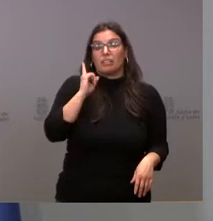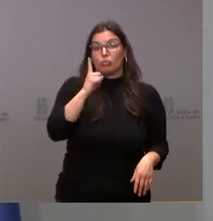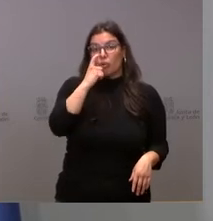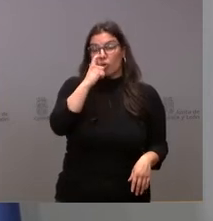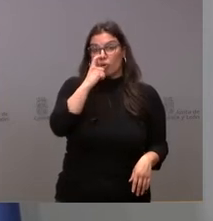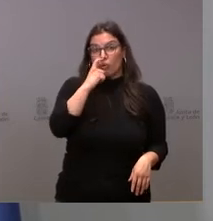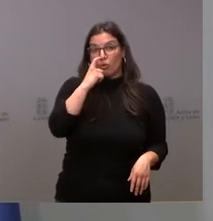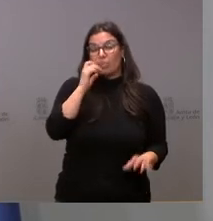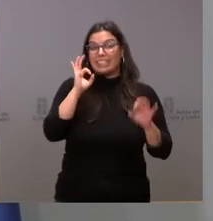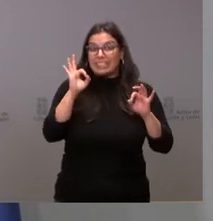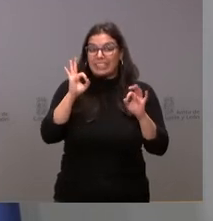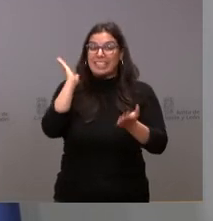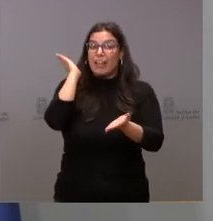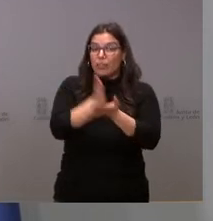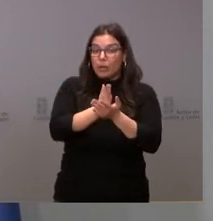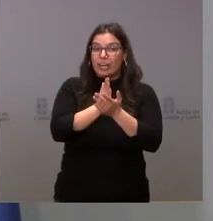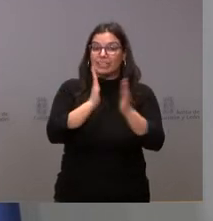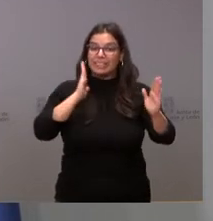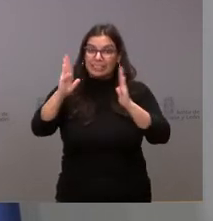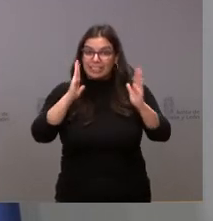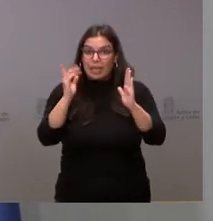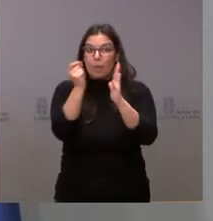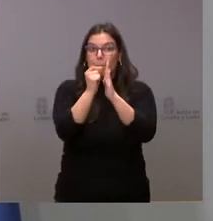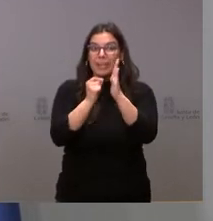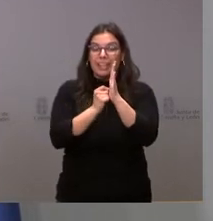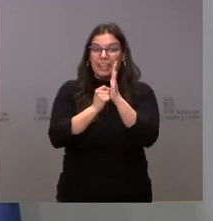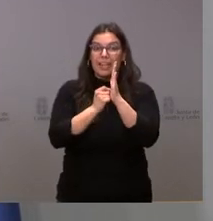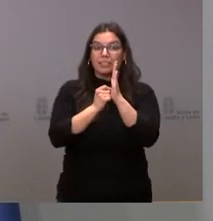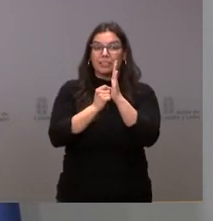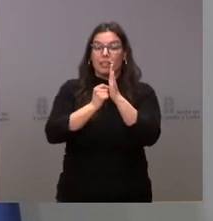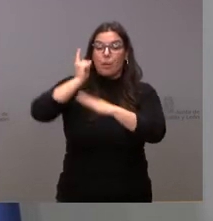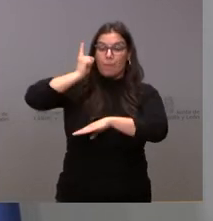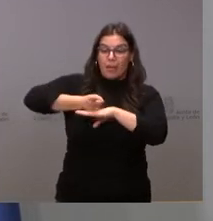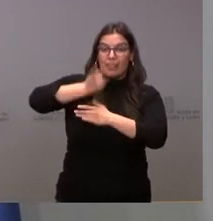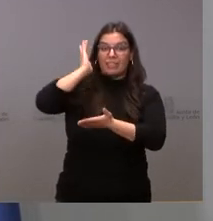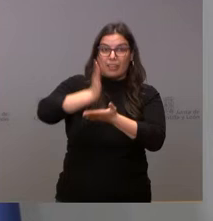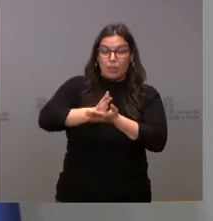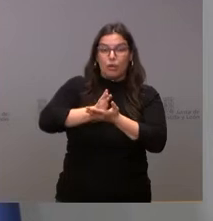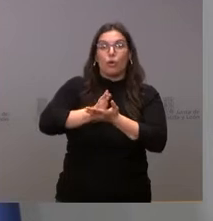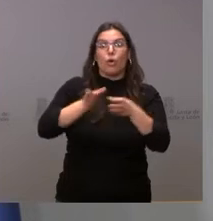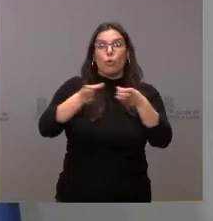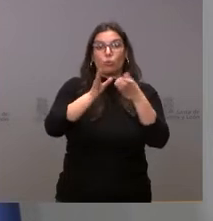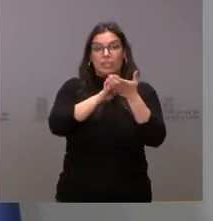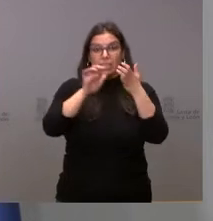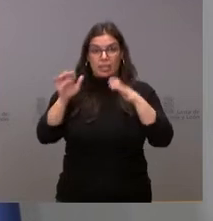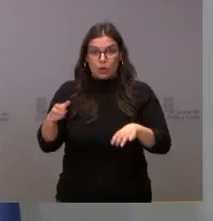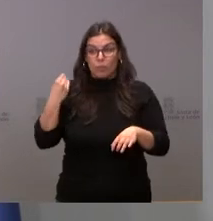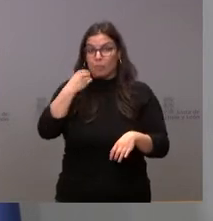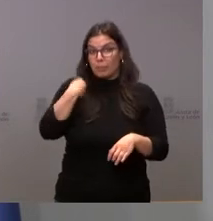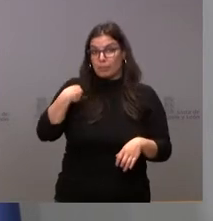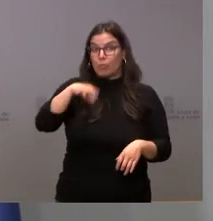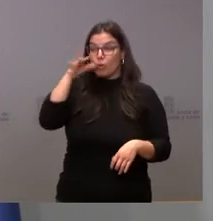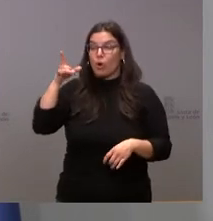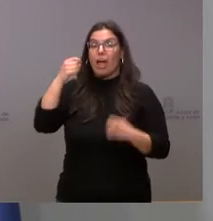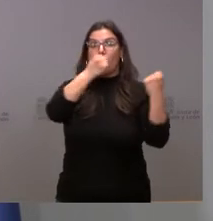indico, a las sanciones por las medidas establecidas por la Junta de Castilla y León como autoridad delegada del estado de alarma,